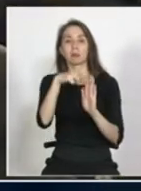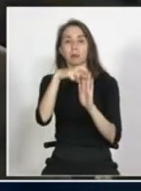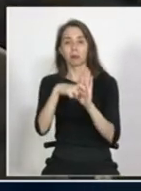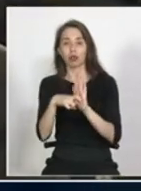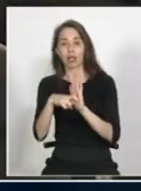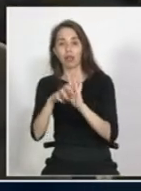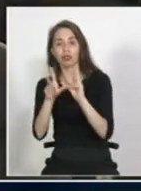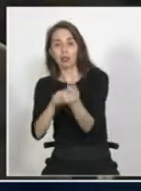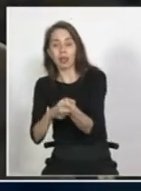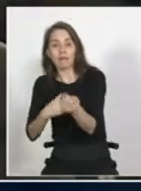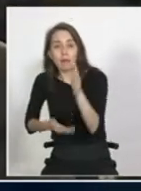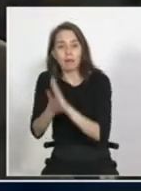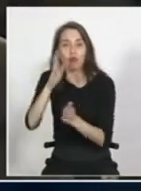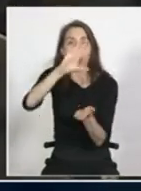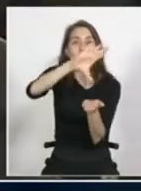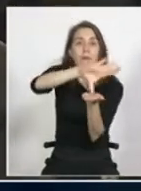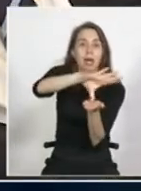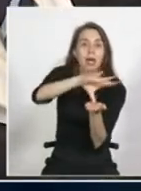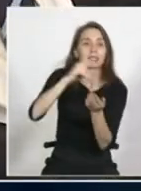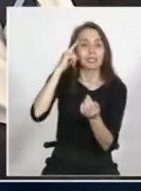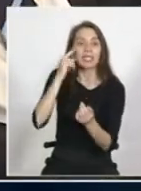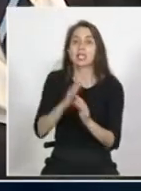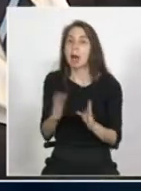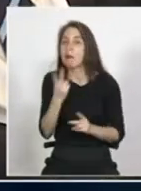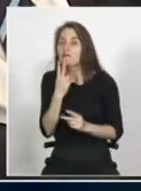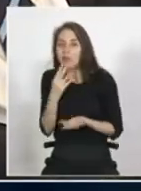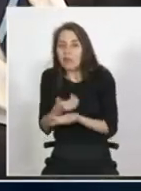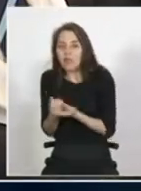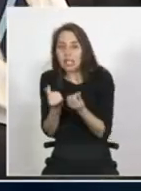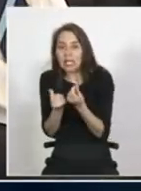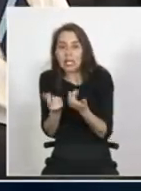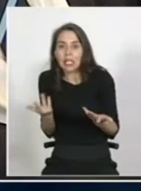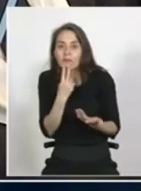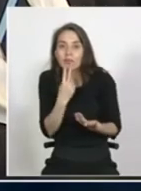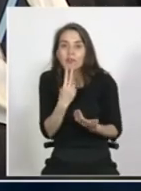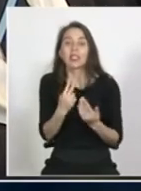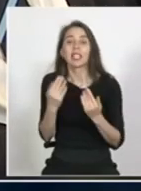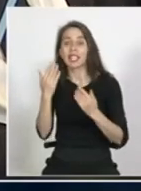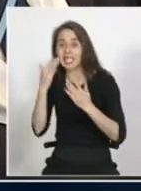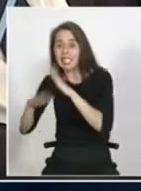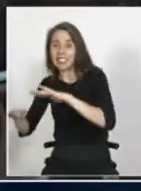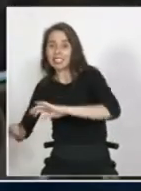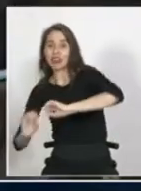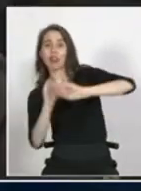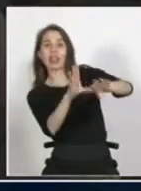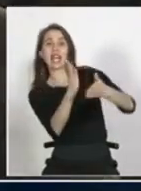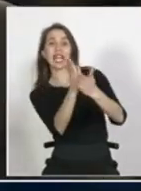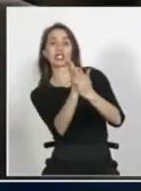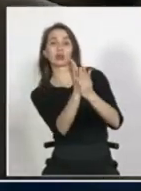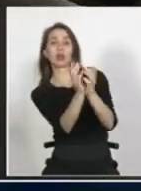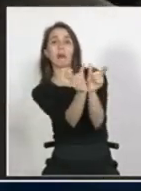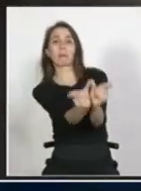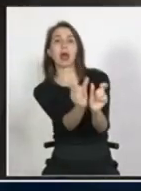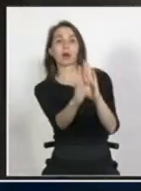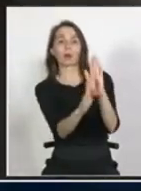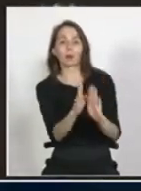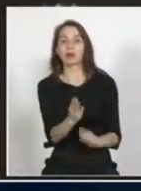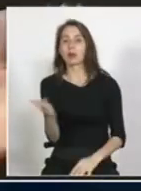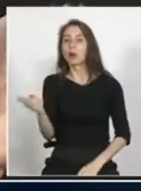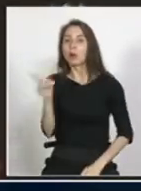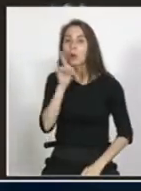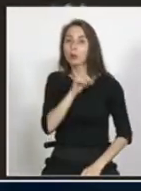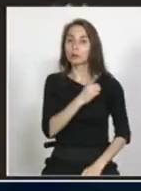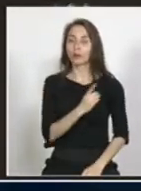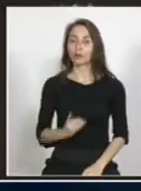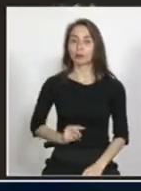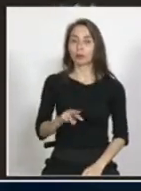migratorio familiar? la primera instancia es la subsistencia exactamente y que los niños estén cuidados ahí quiero que cerremos con la diputada Núñez